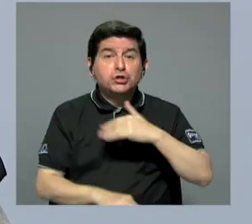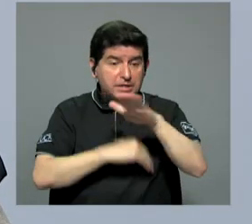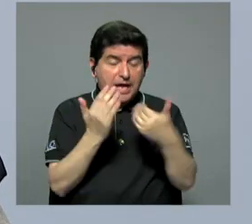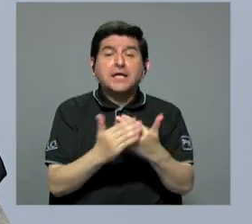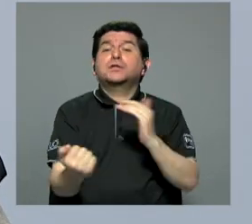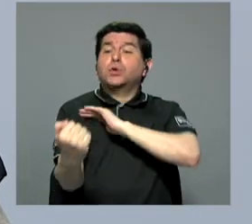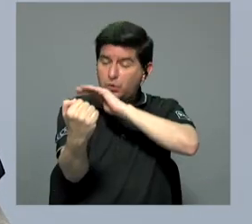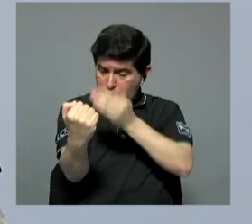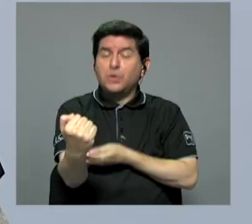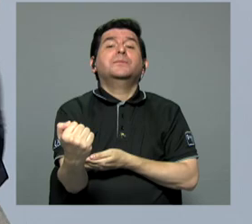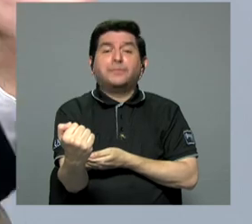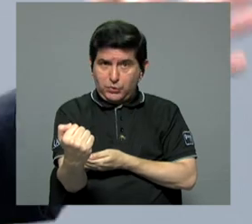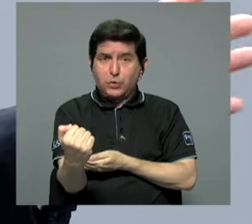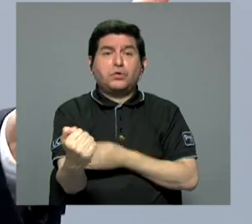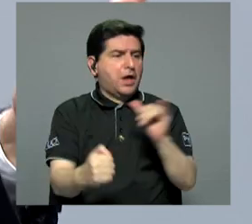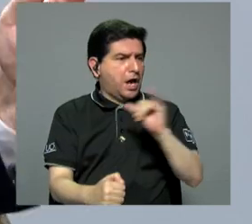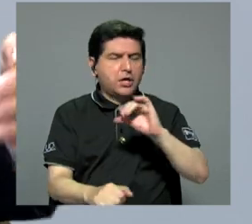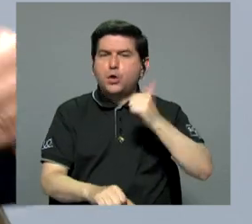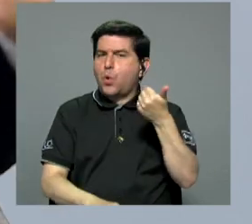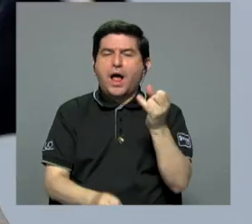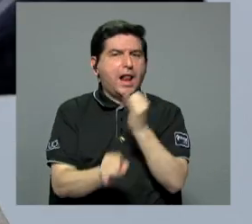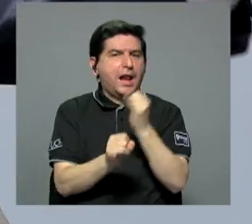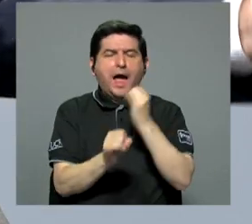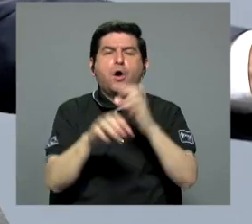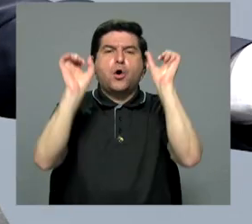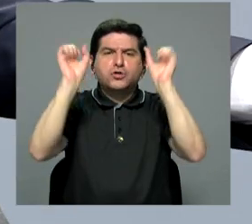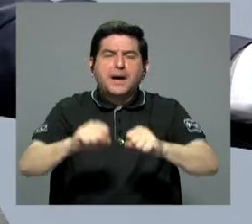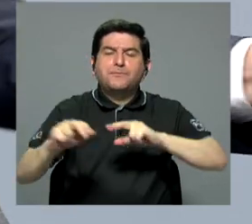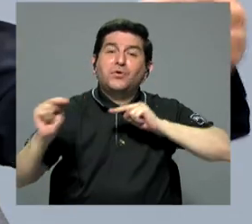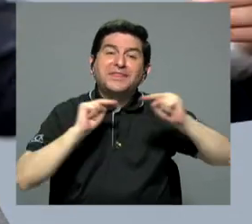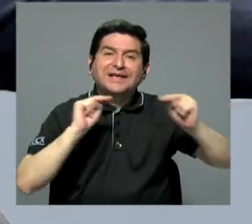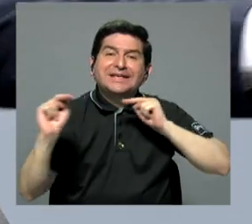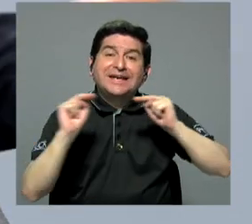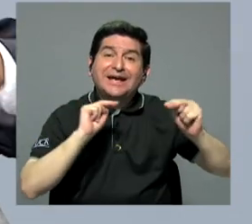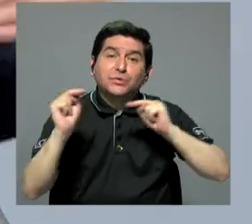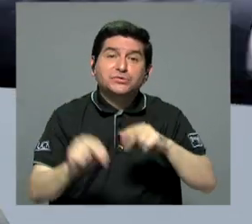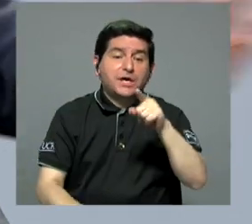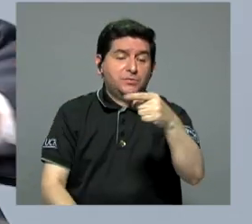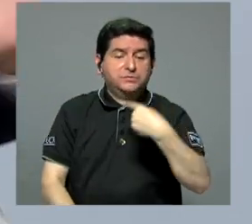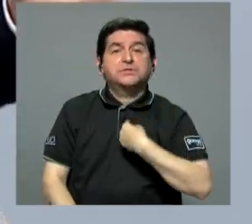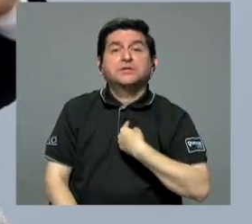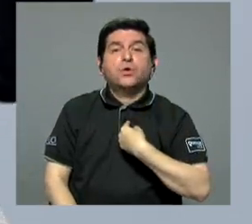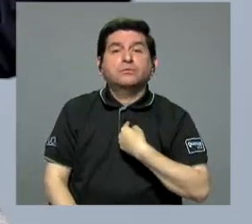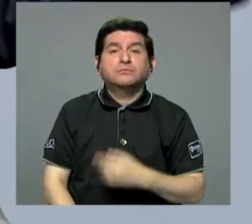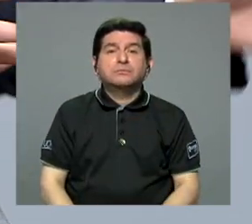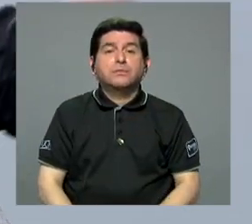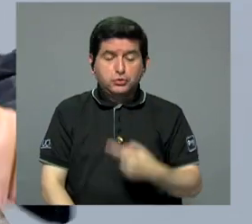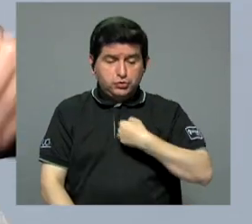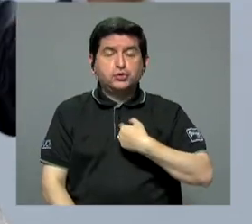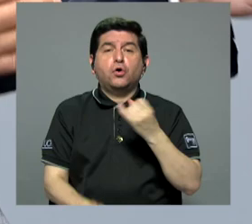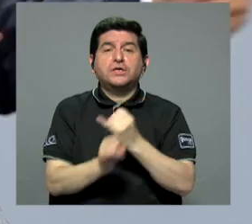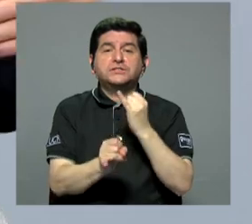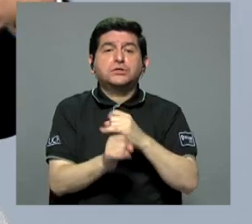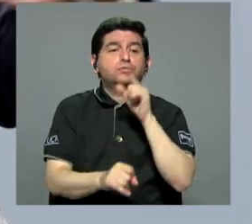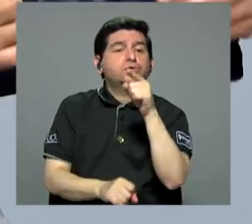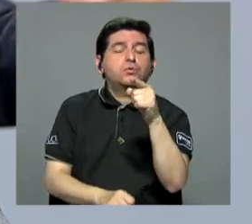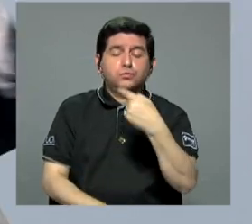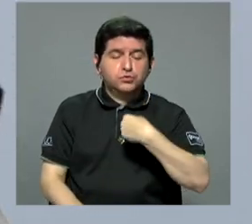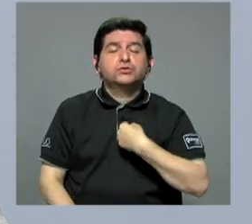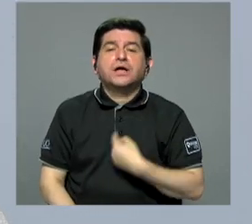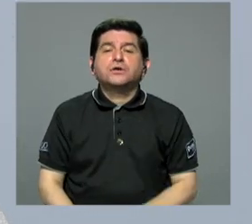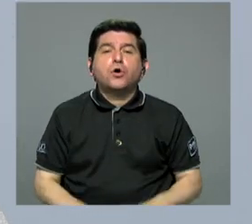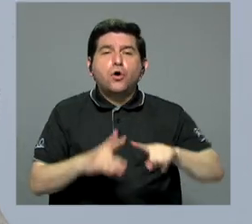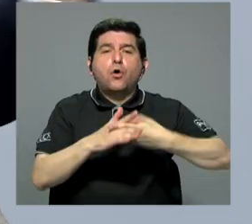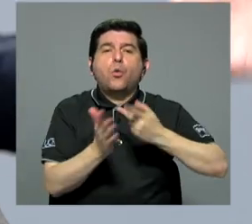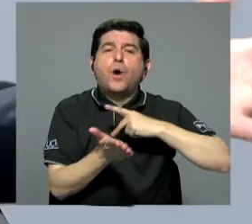toda la potestad, como cualquier otra institución, de llegar a una negociación, usted y yo. Por ejemplo, yo soy una institución, usted y yo